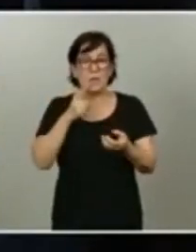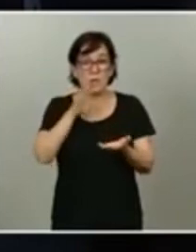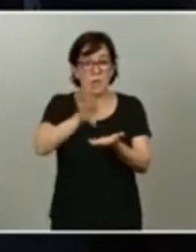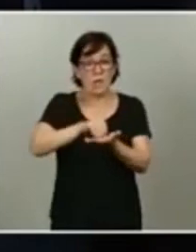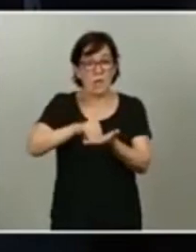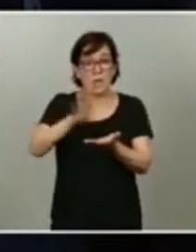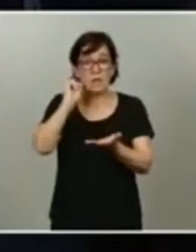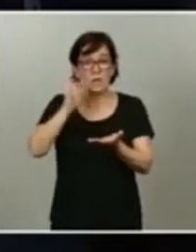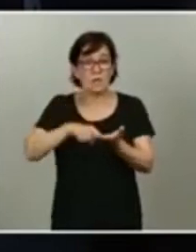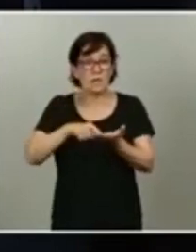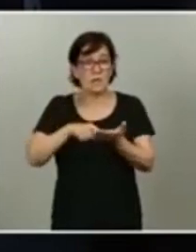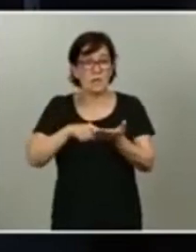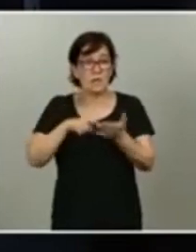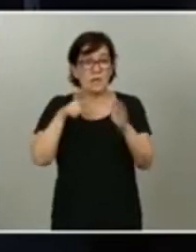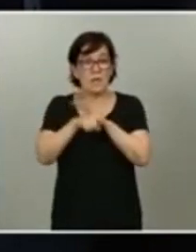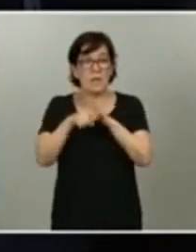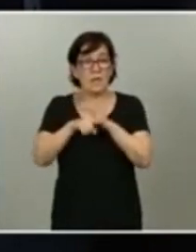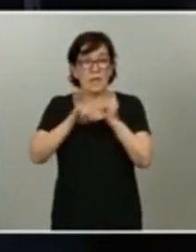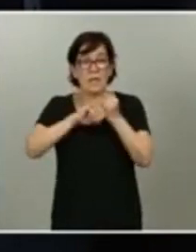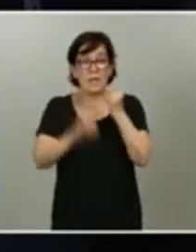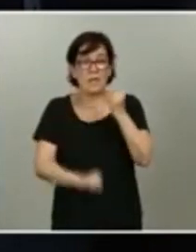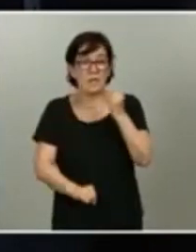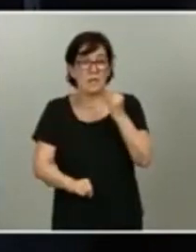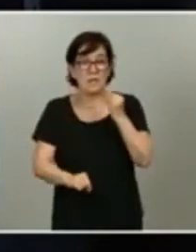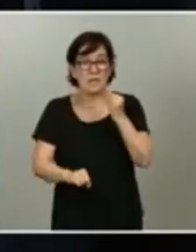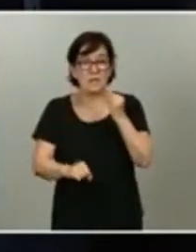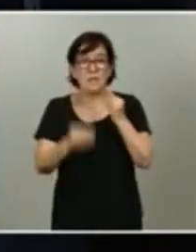gestión de la crisis ha sido mejor imposible